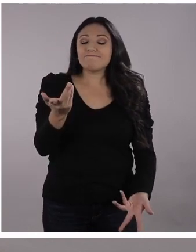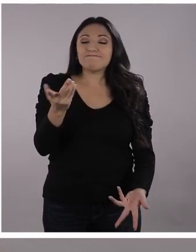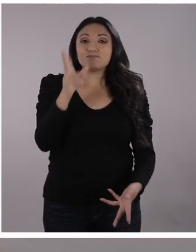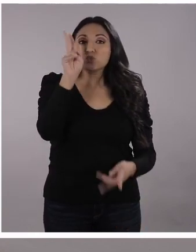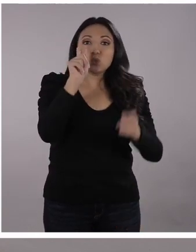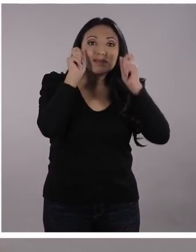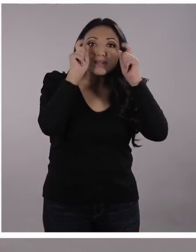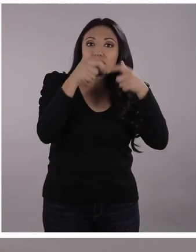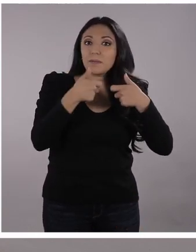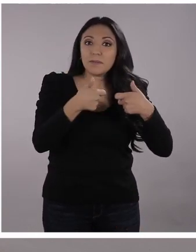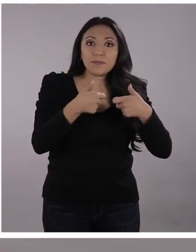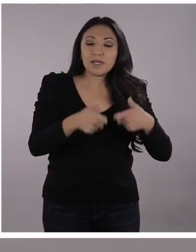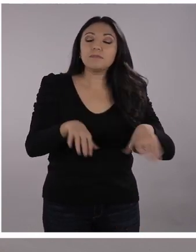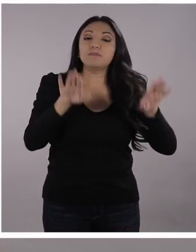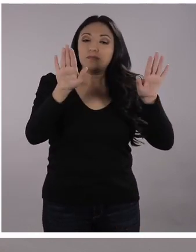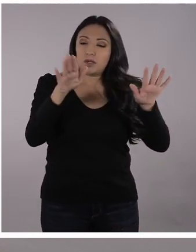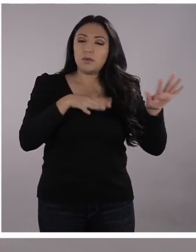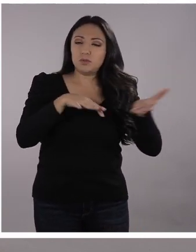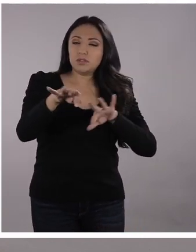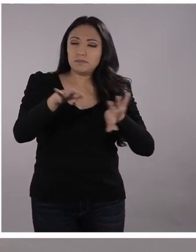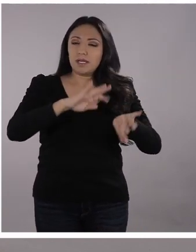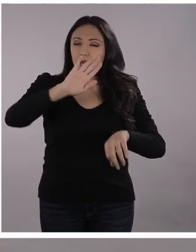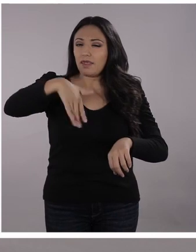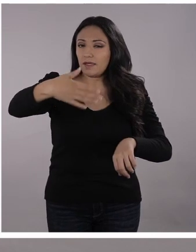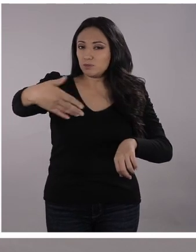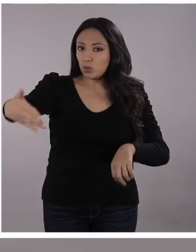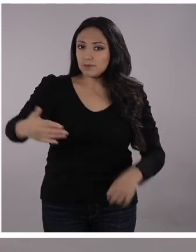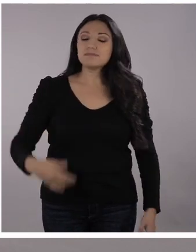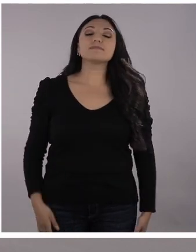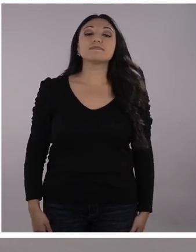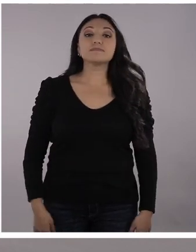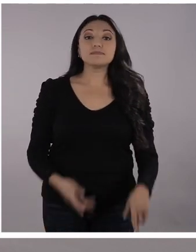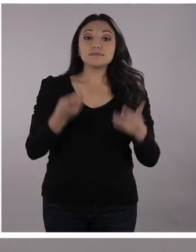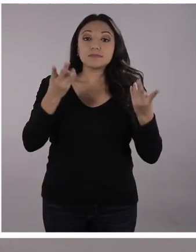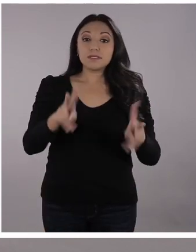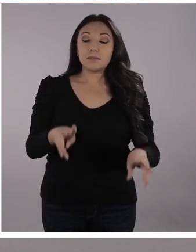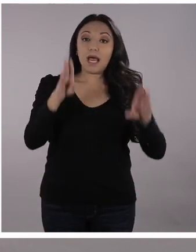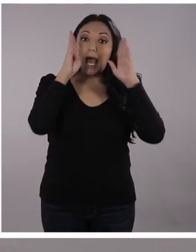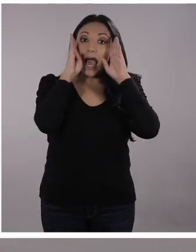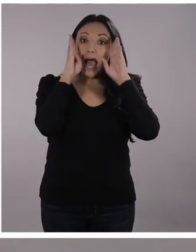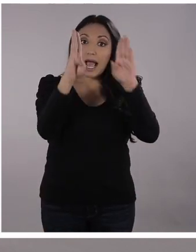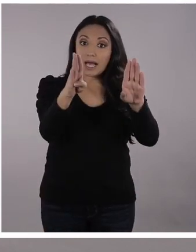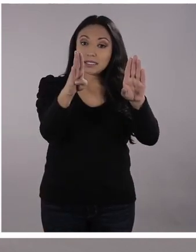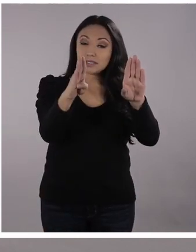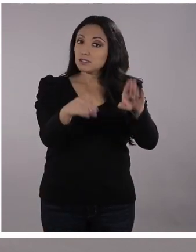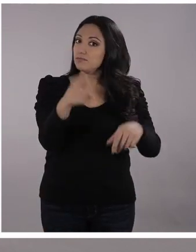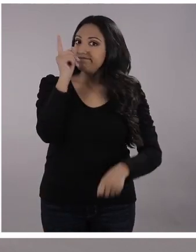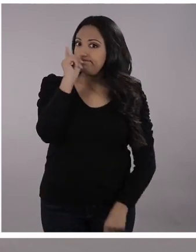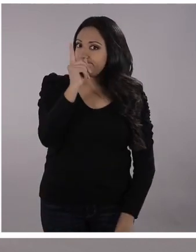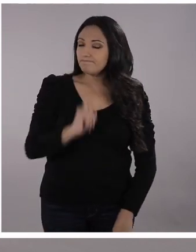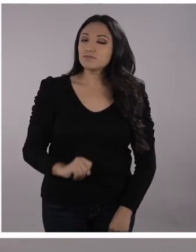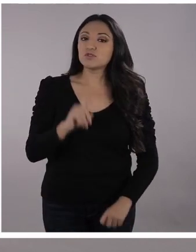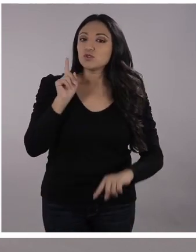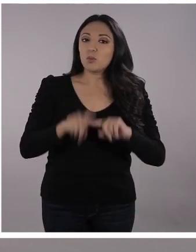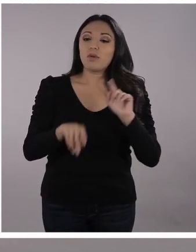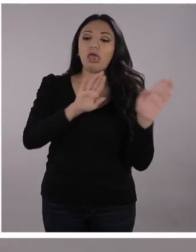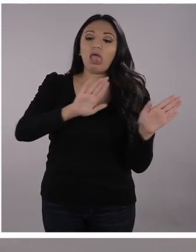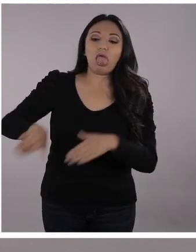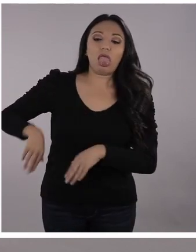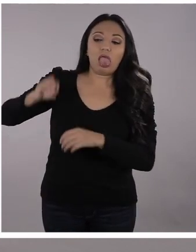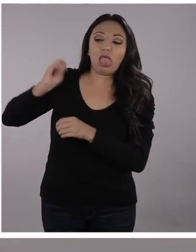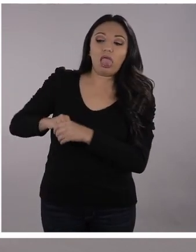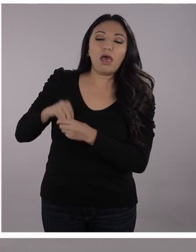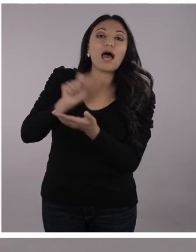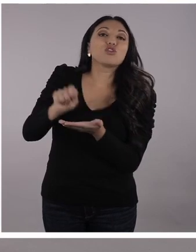Así que hoy vamos a hablar de esto que es tan importante. Y todo lo que vamos a ver el día de hoy tienen que ponerlo en práctica, no se puede quedar simplemente